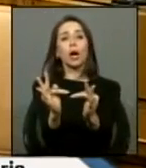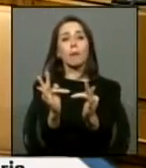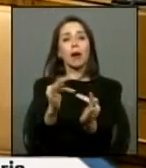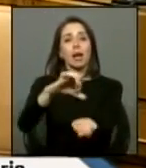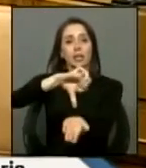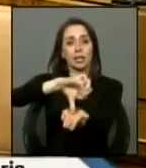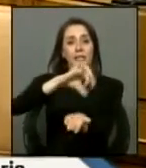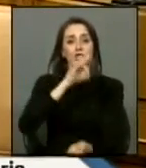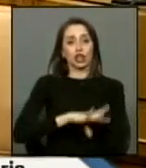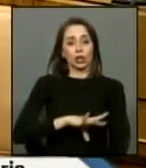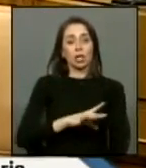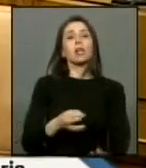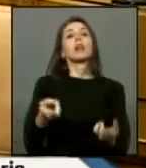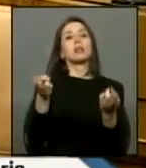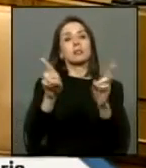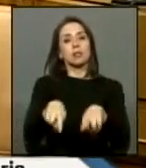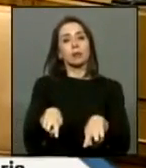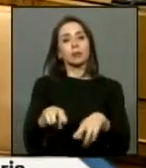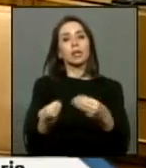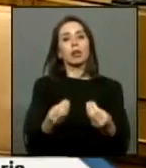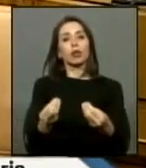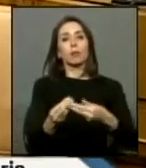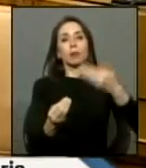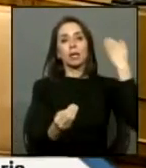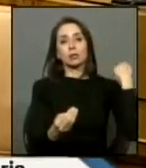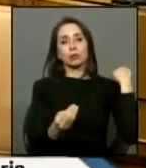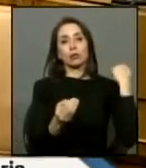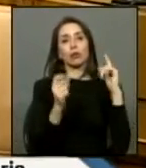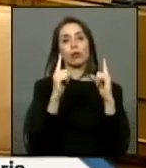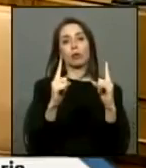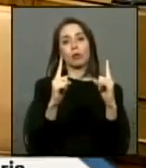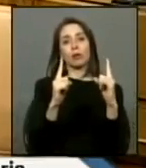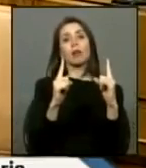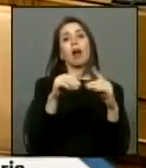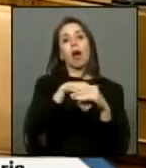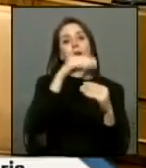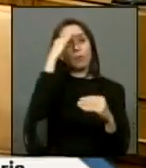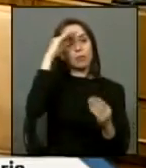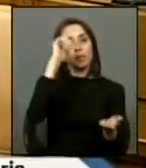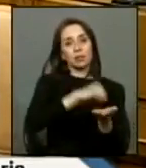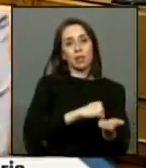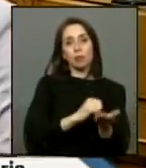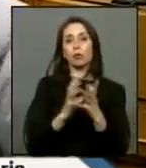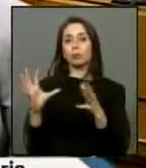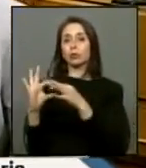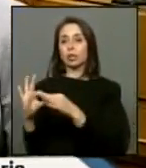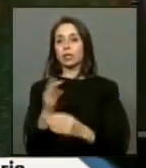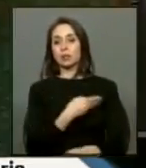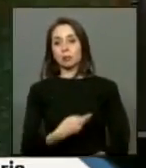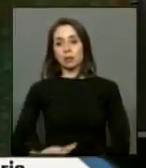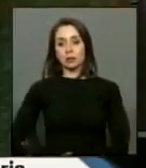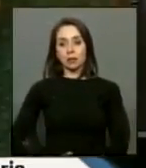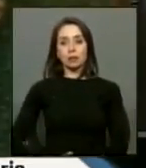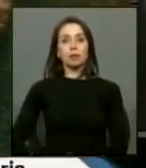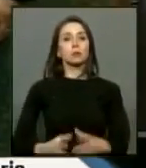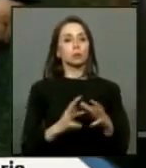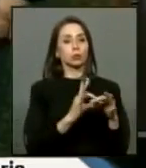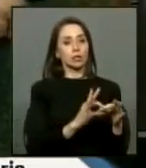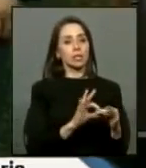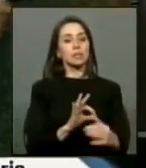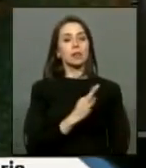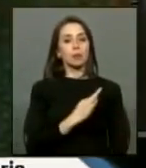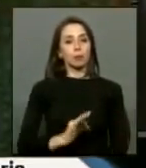país que vuelva a suceder lo que sucedió durante el periodo de dictadura gracias señor presidente muchas gracias diputada Pascale